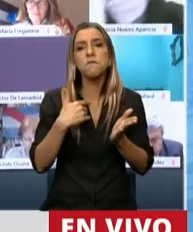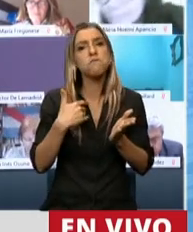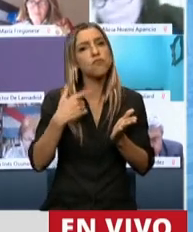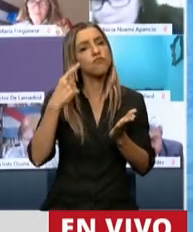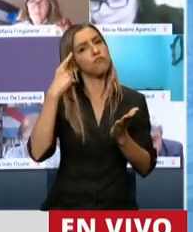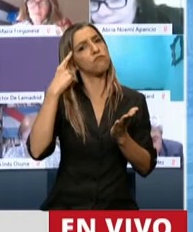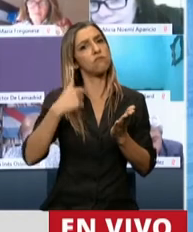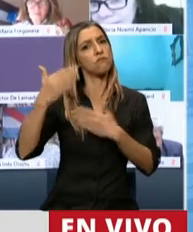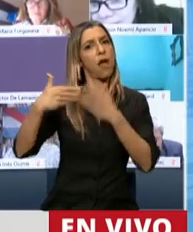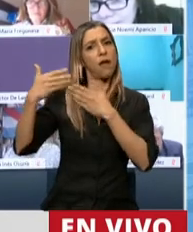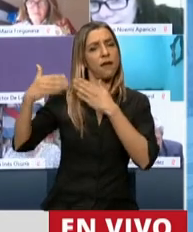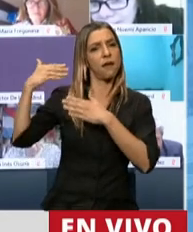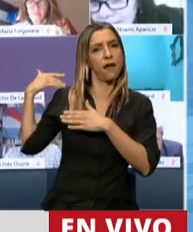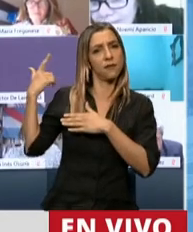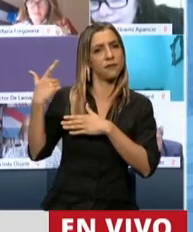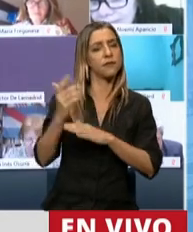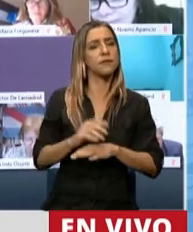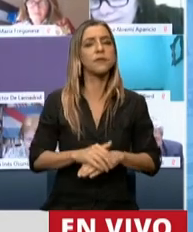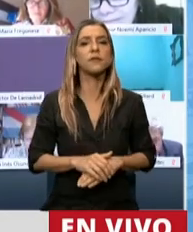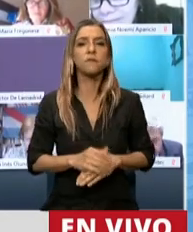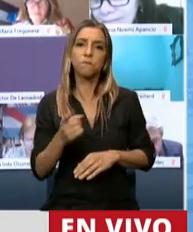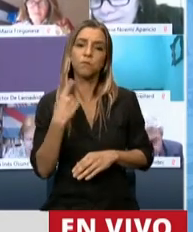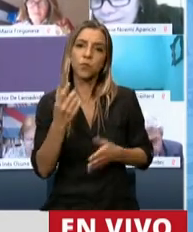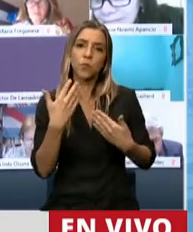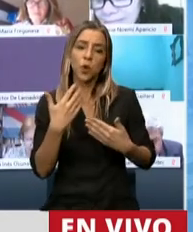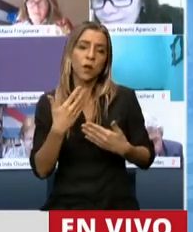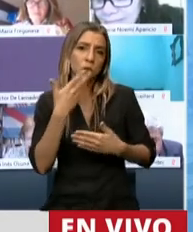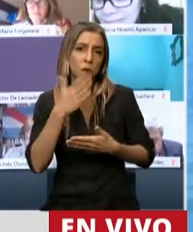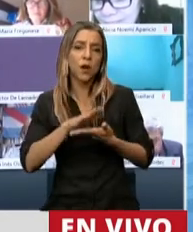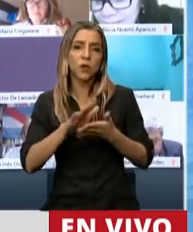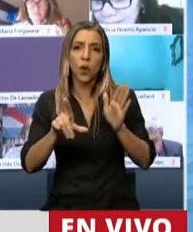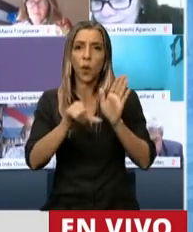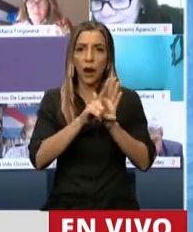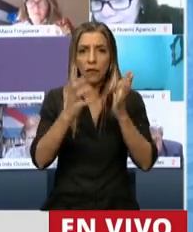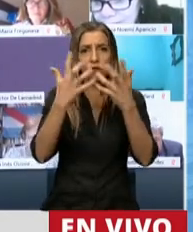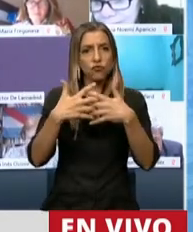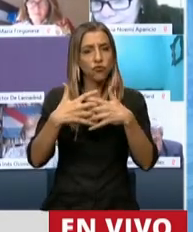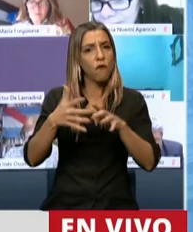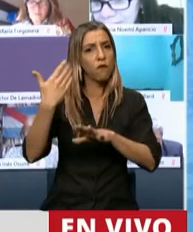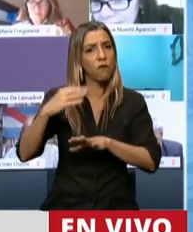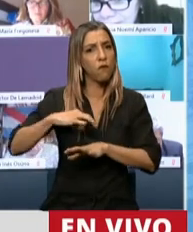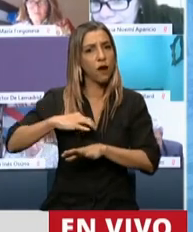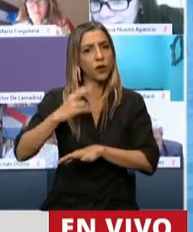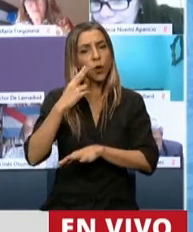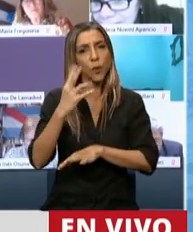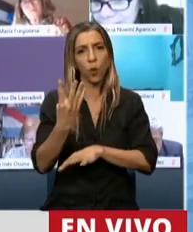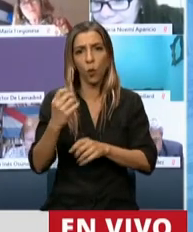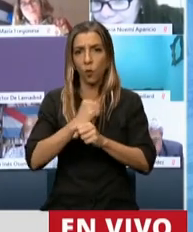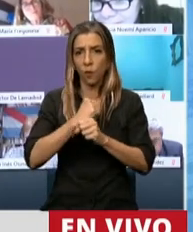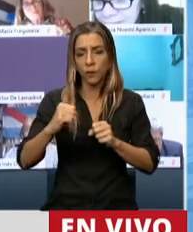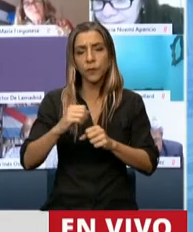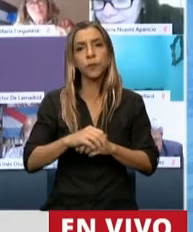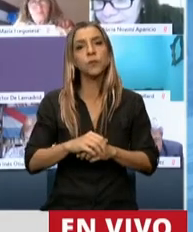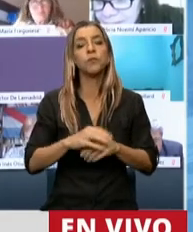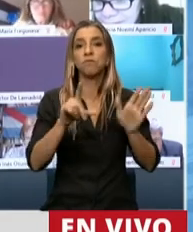anteriores a este proyecto podemos hablar sobre la ley de software que fue sancionada en el 2004, que